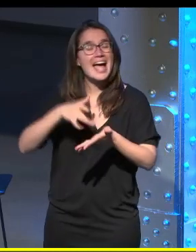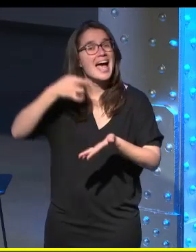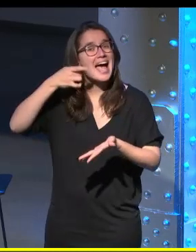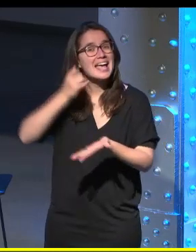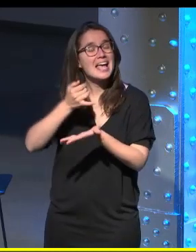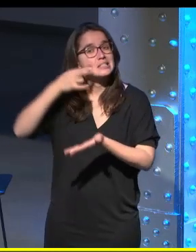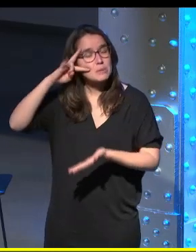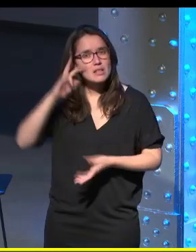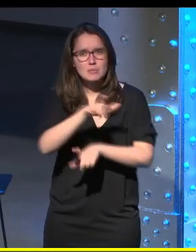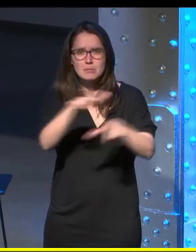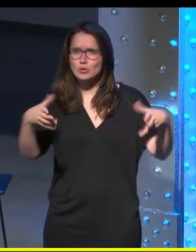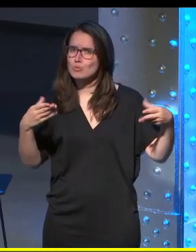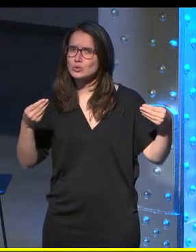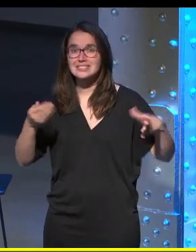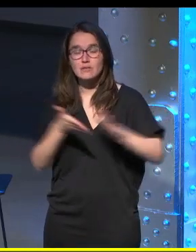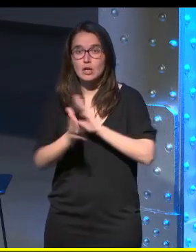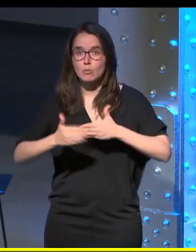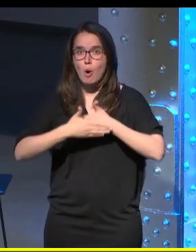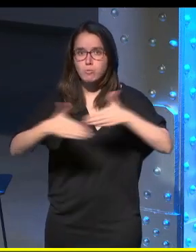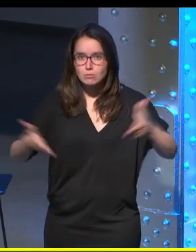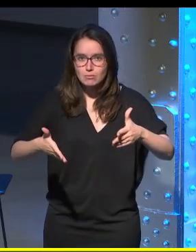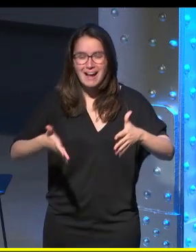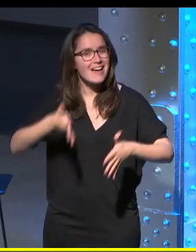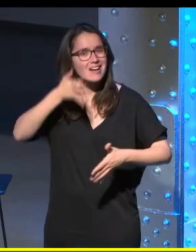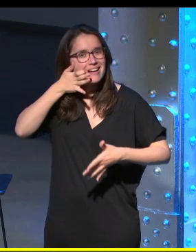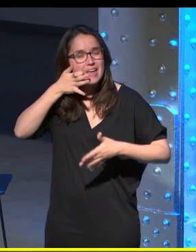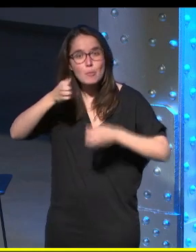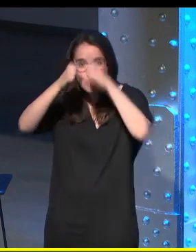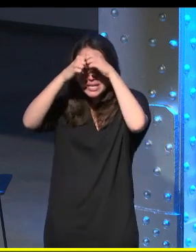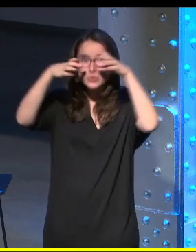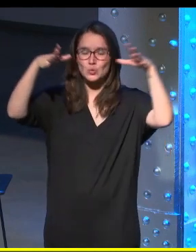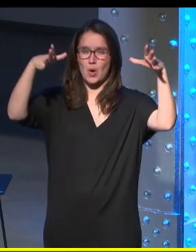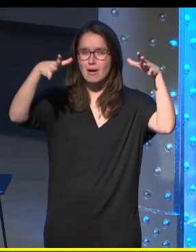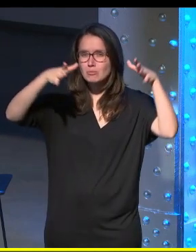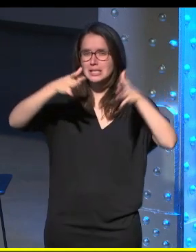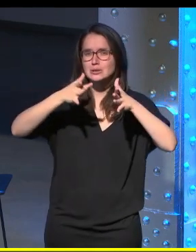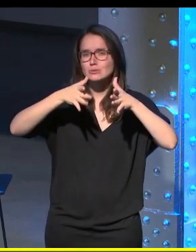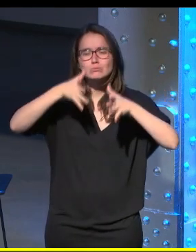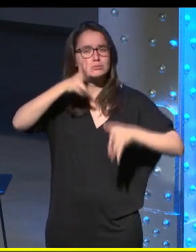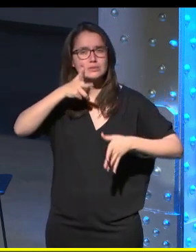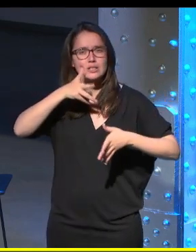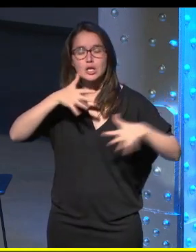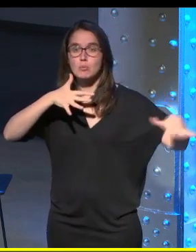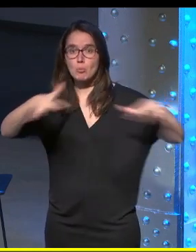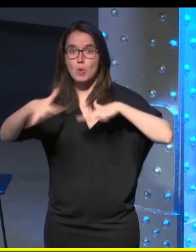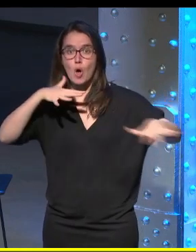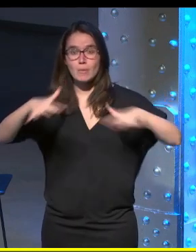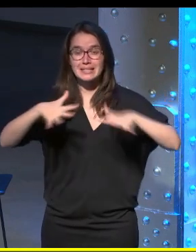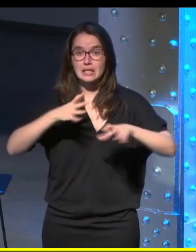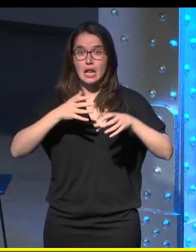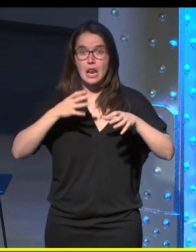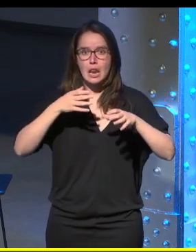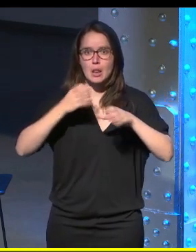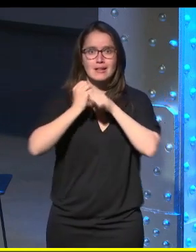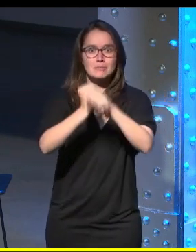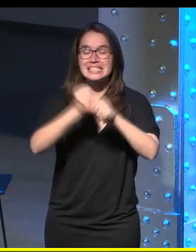es para mucha gente la introducción a la auténtica a la realidad virtual más premium esa que te permite moverte sin ningún tipo de ataduras